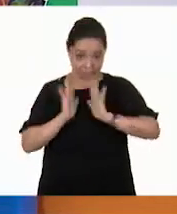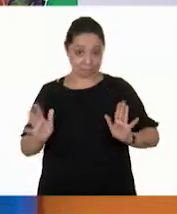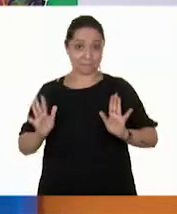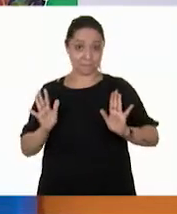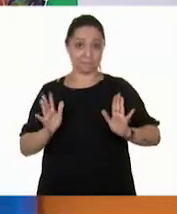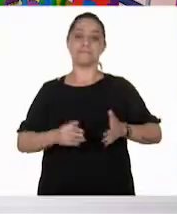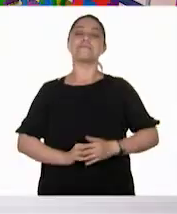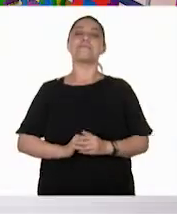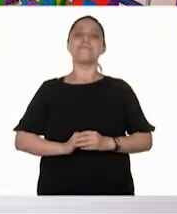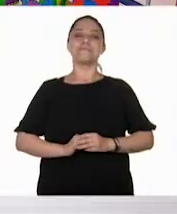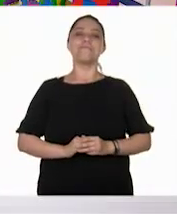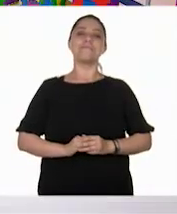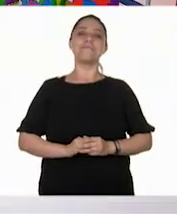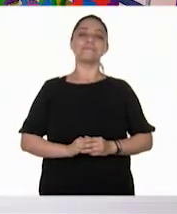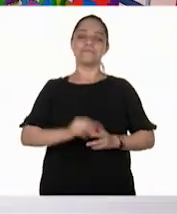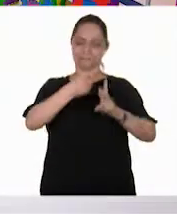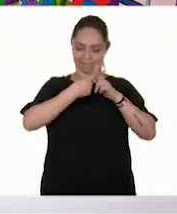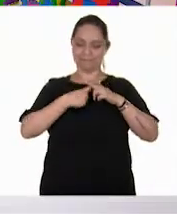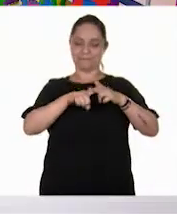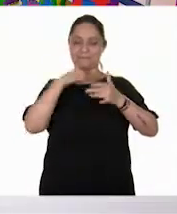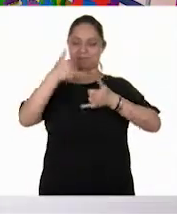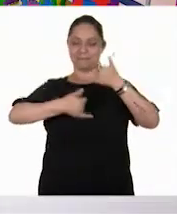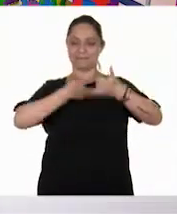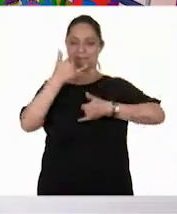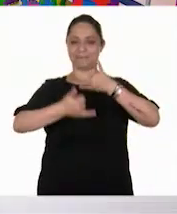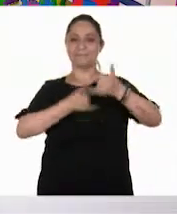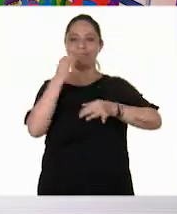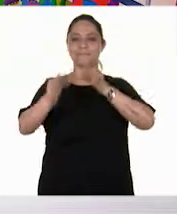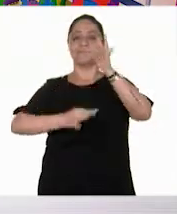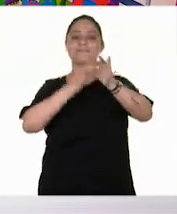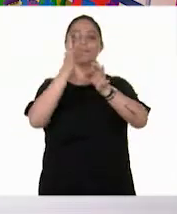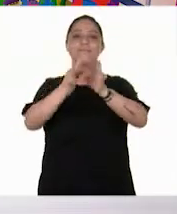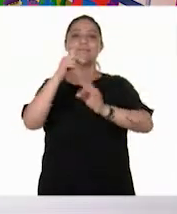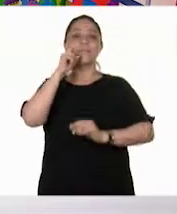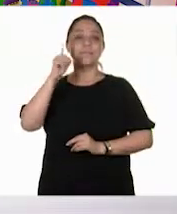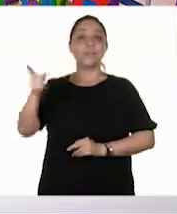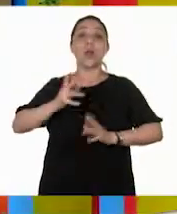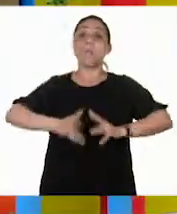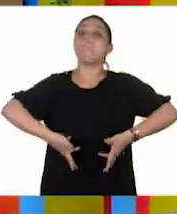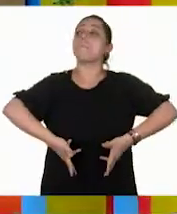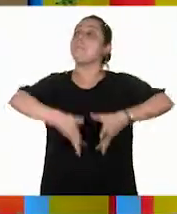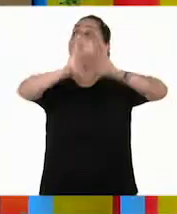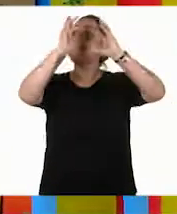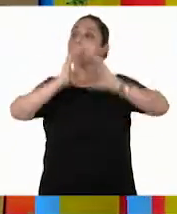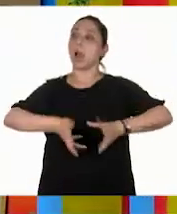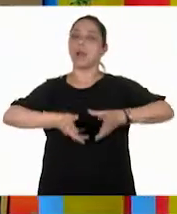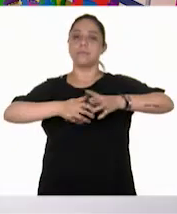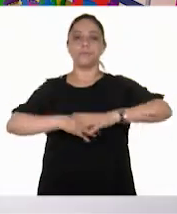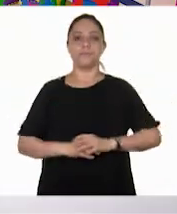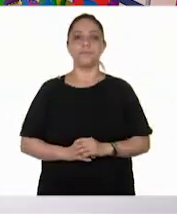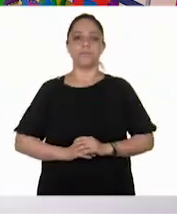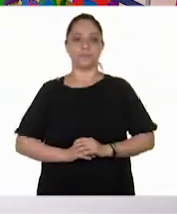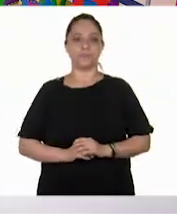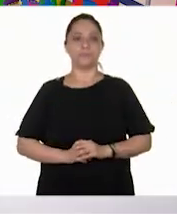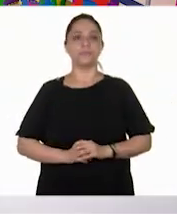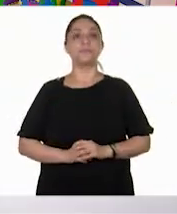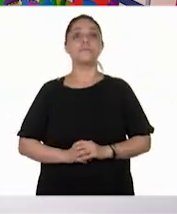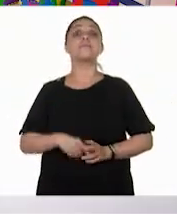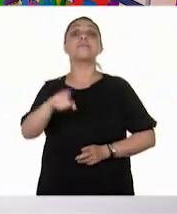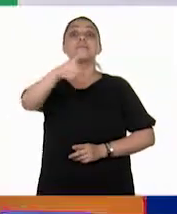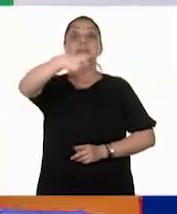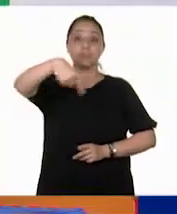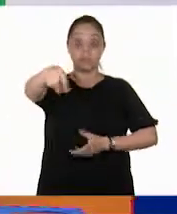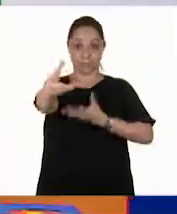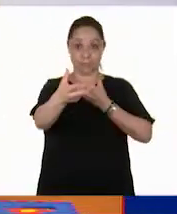Grítenme muy fuerte. Vamos a comenzar a jugar. Sale. Listo. Entonces, tira el dado, Pepe. Buena suerte. Muy bien. Equipo de segundo